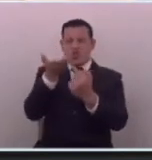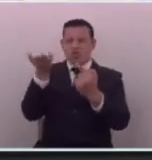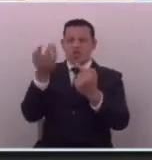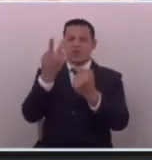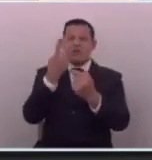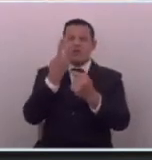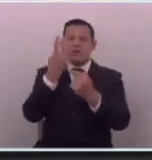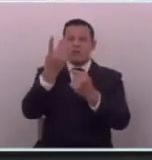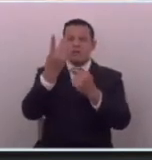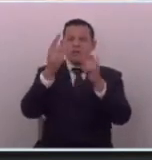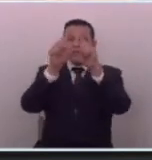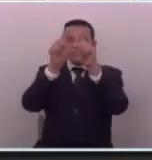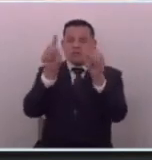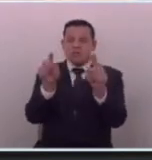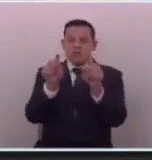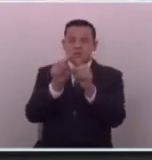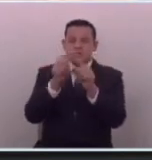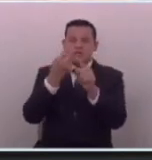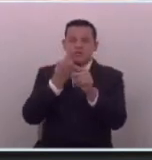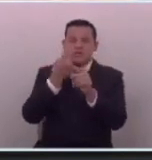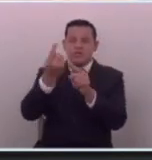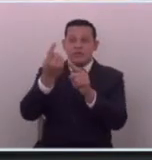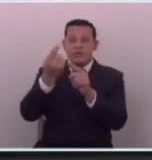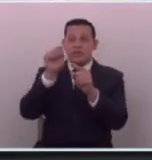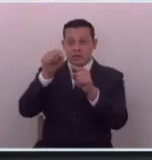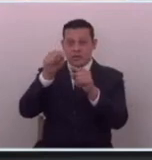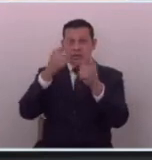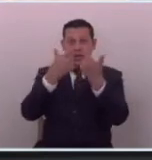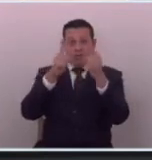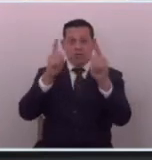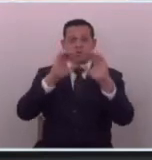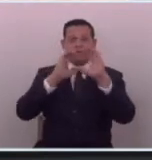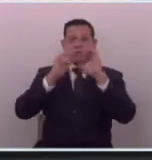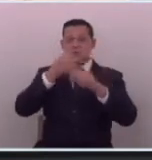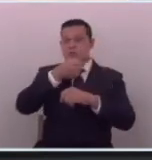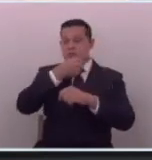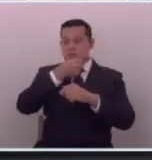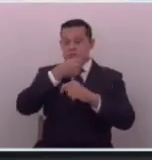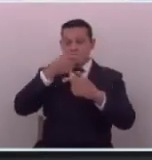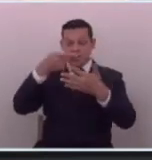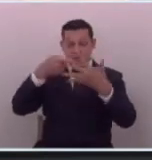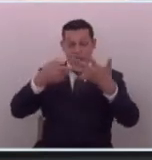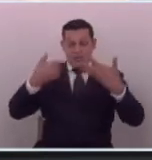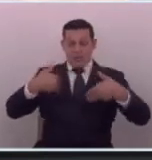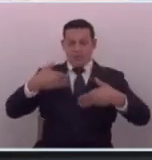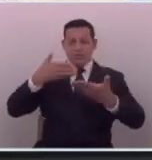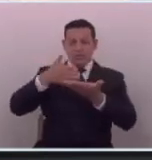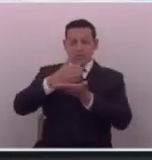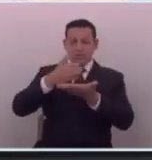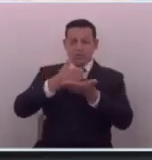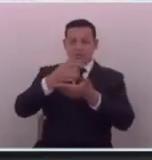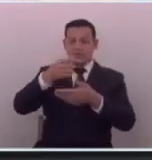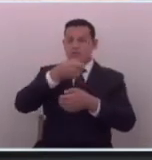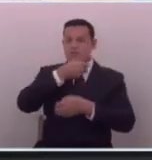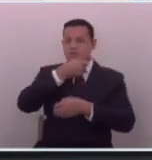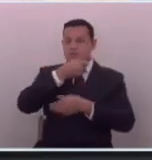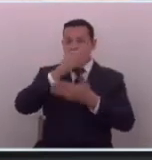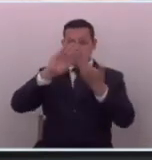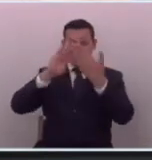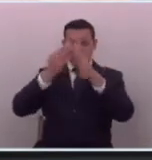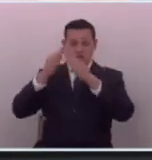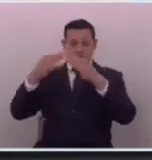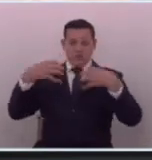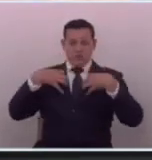viene armado lo que yo les decía de la libertad de prensa con el derecho a la información la ciudadanía